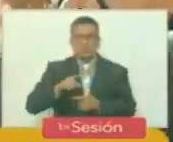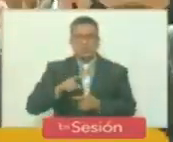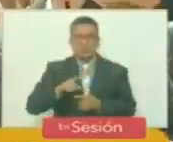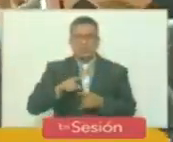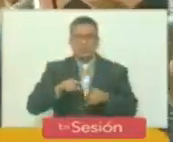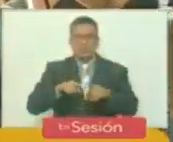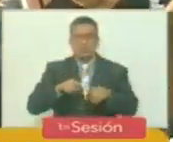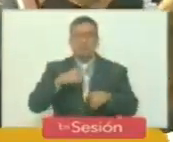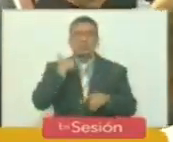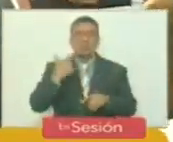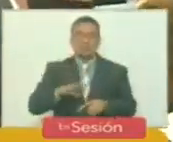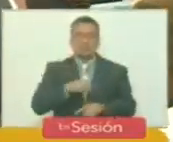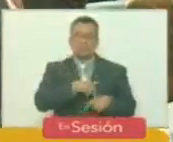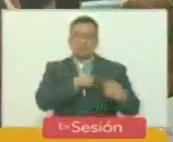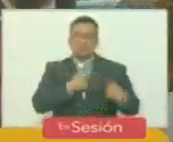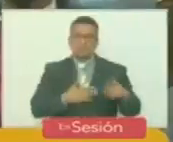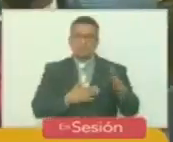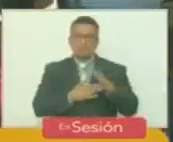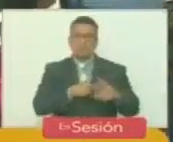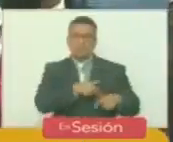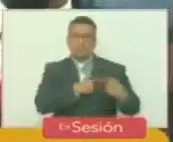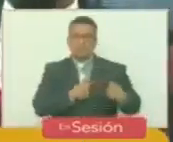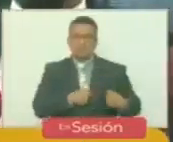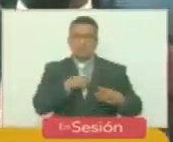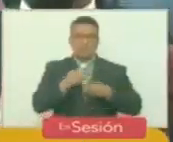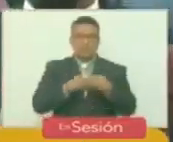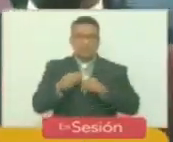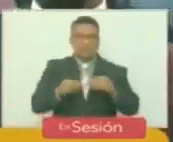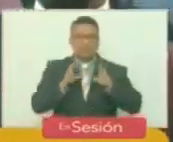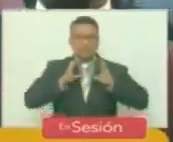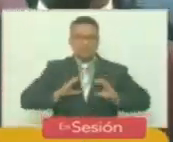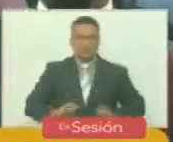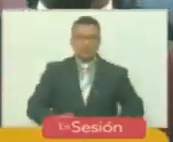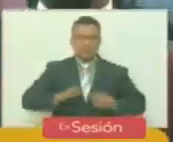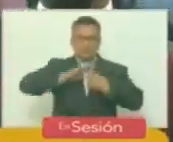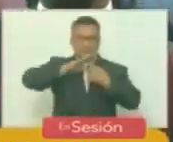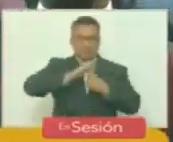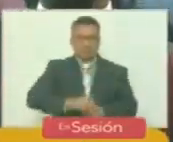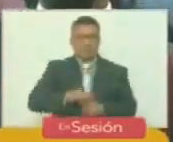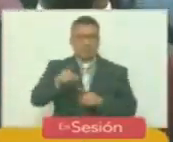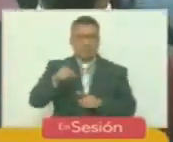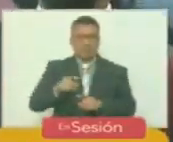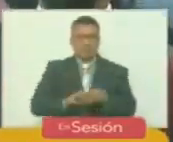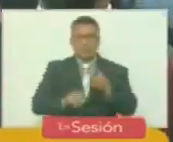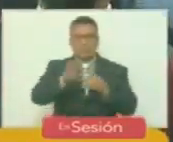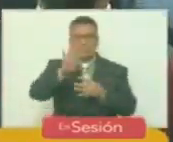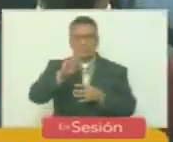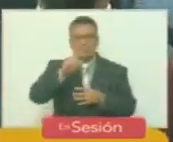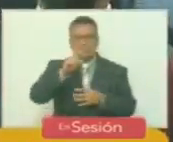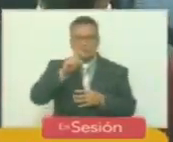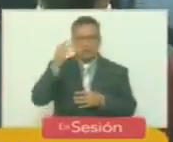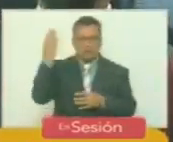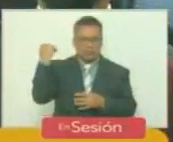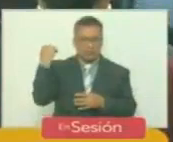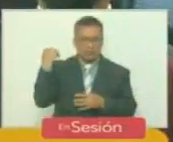infarto. Así actuaban los cuerpos represivos de la Cuarta República.